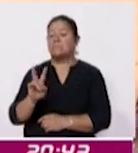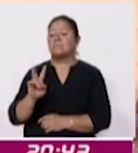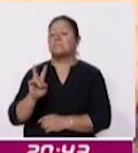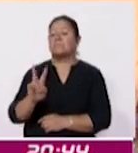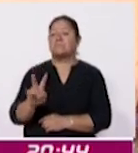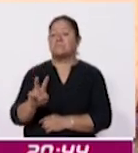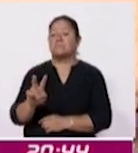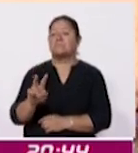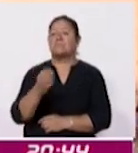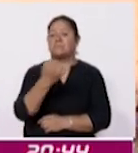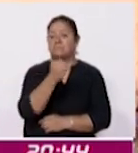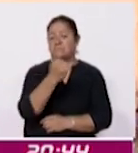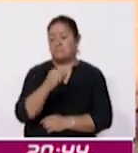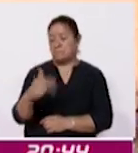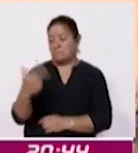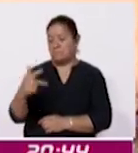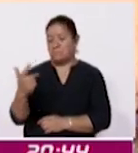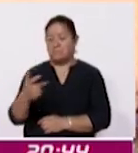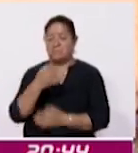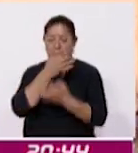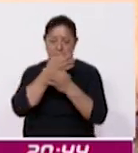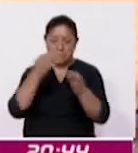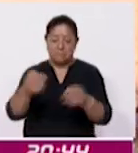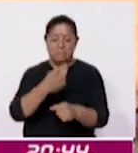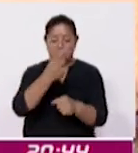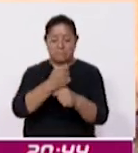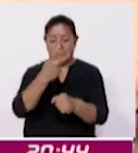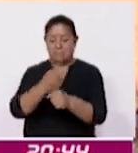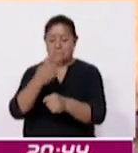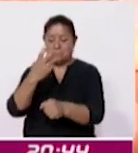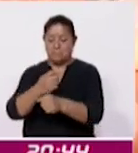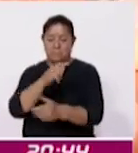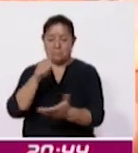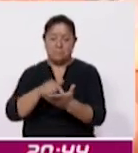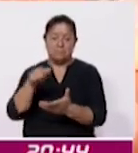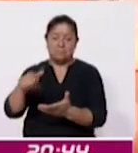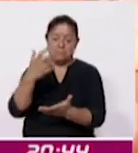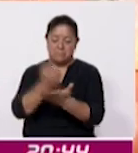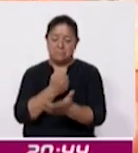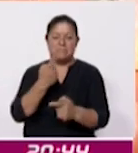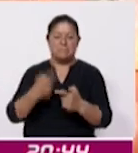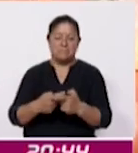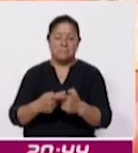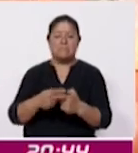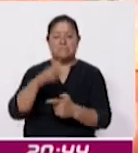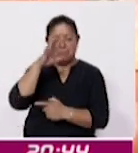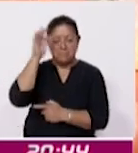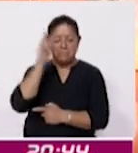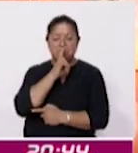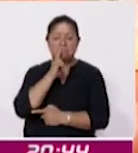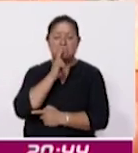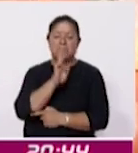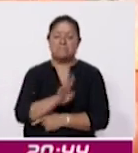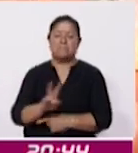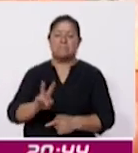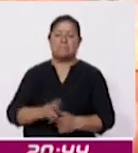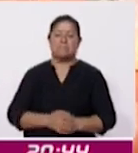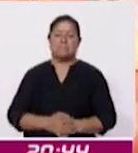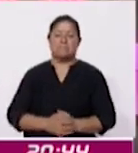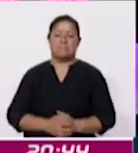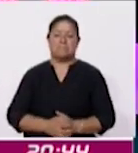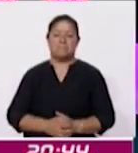de septiembre se darán a conocer al primero, segundo y tercer lugar de cada categoría Para Coracid Noticias Beatriz Vázquez